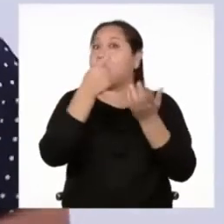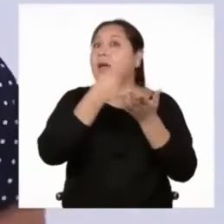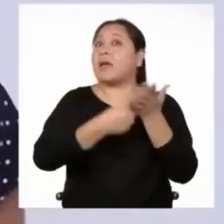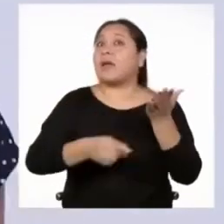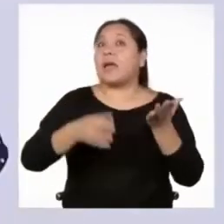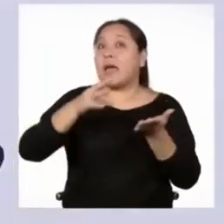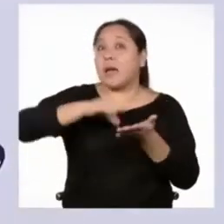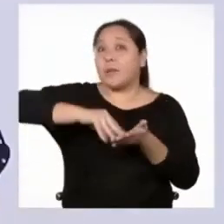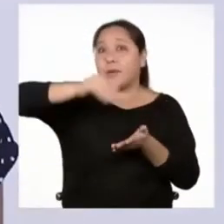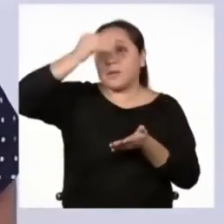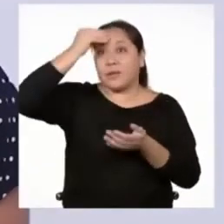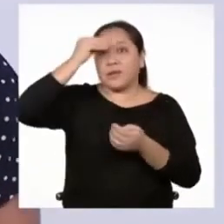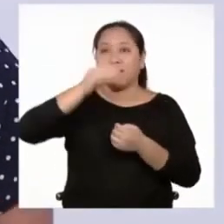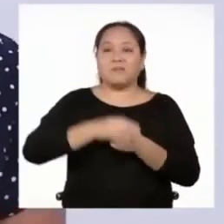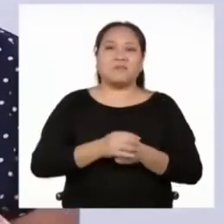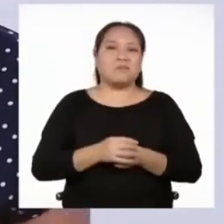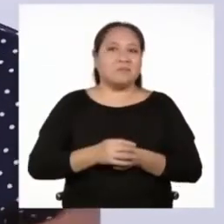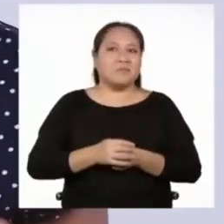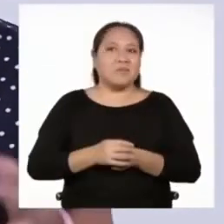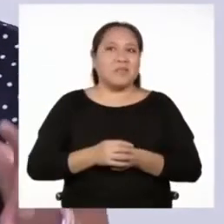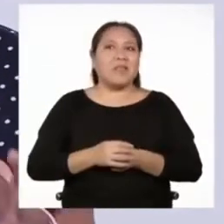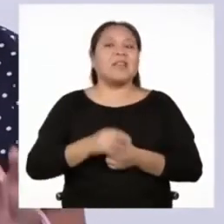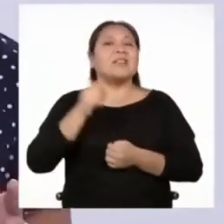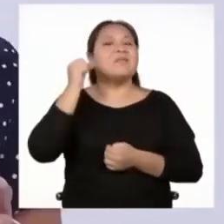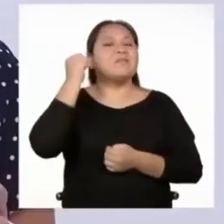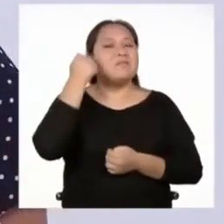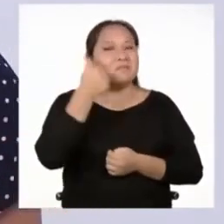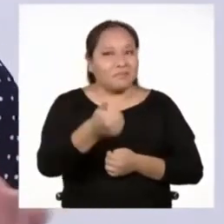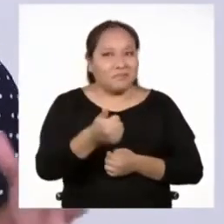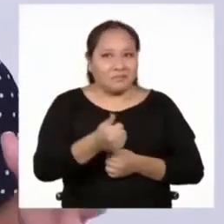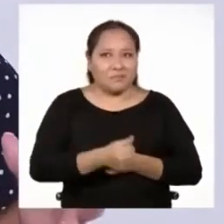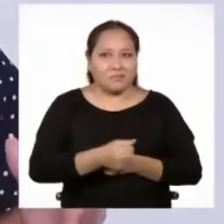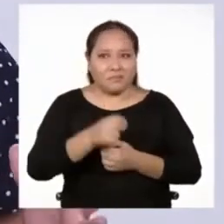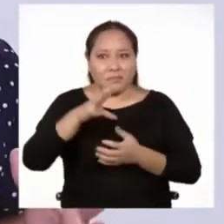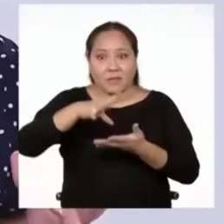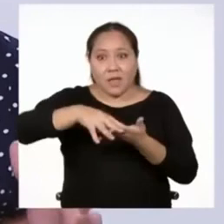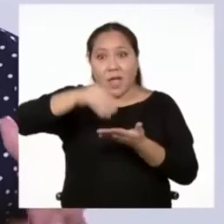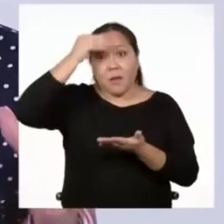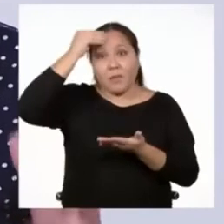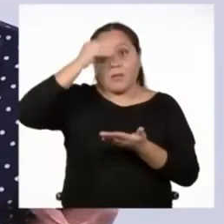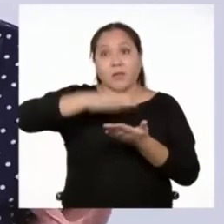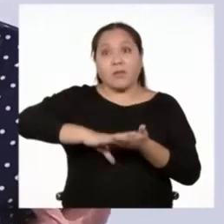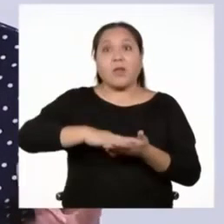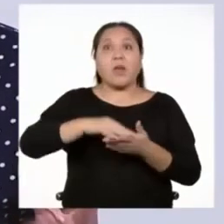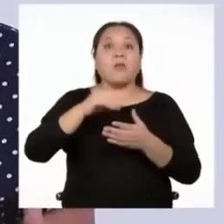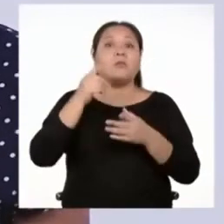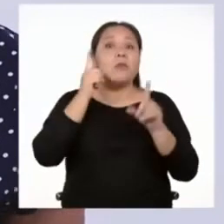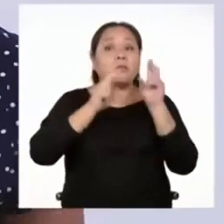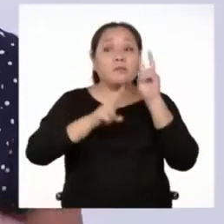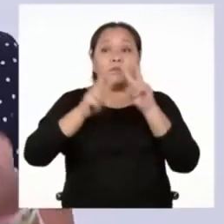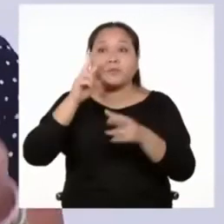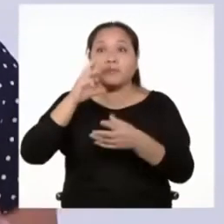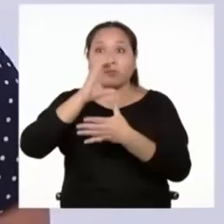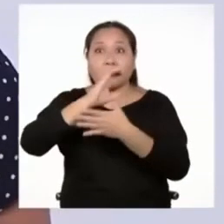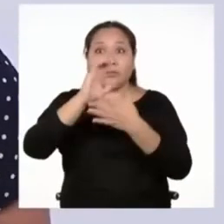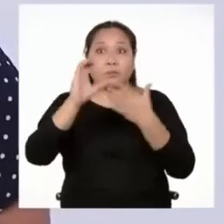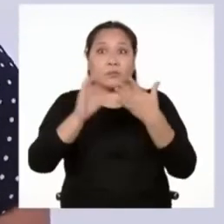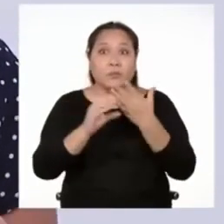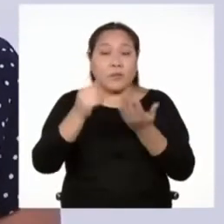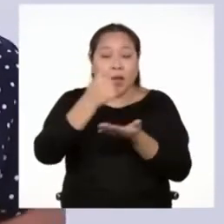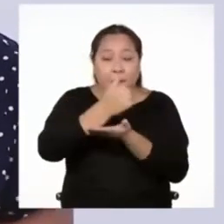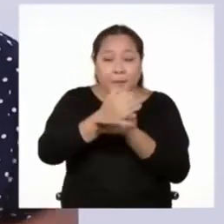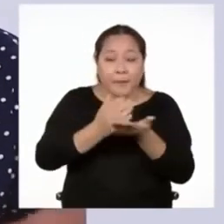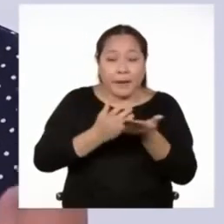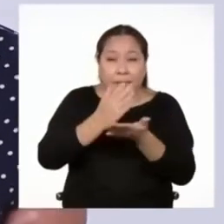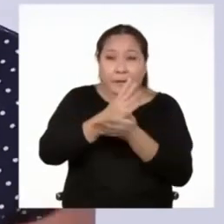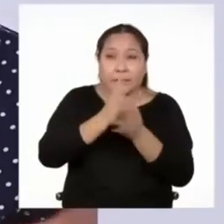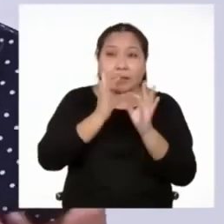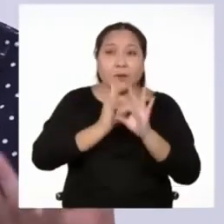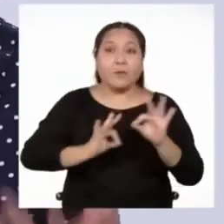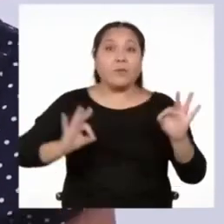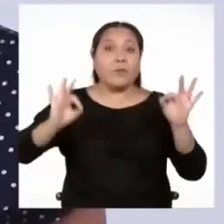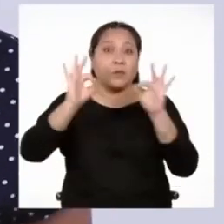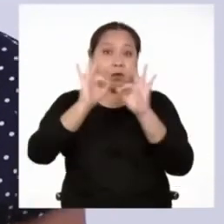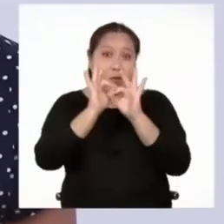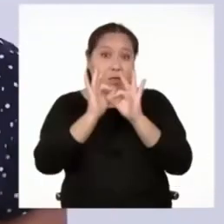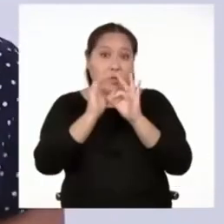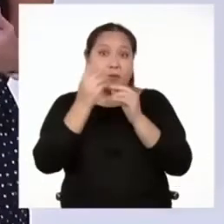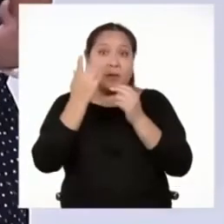qué es lo que aprendieron? Eso es. Aprendimos a identificar las características de las historietas y las partes principales para poder